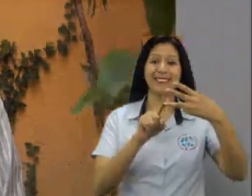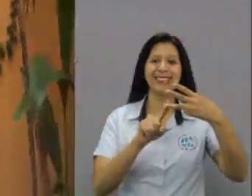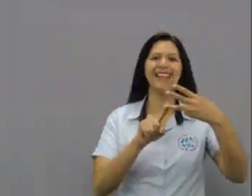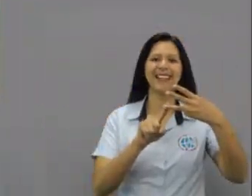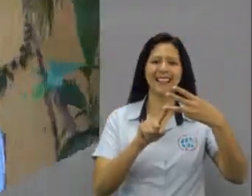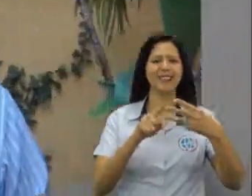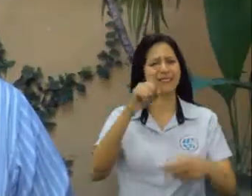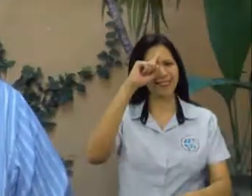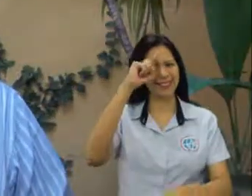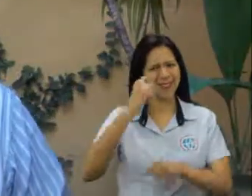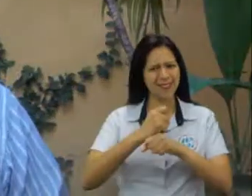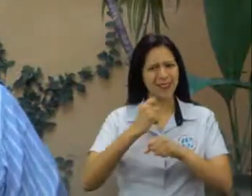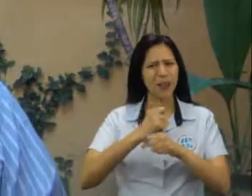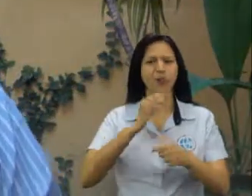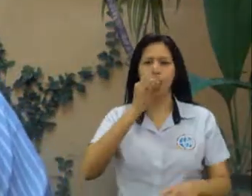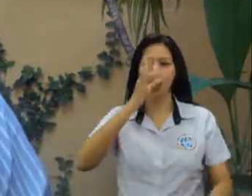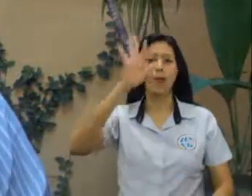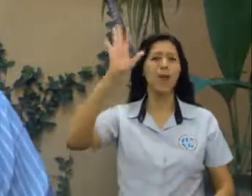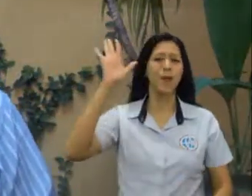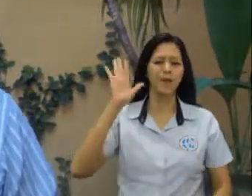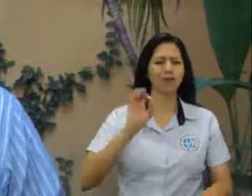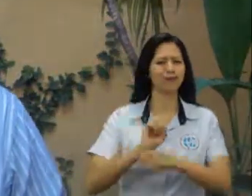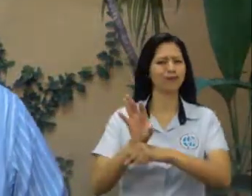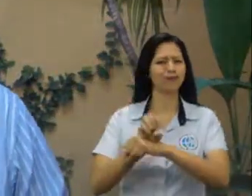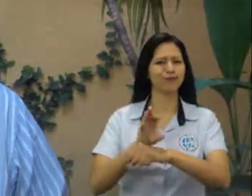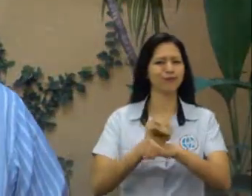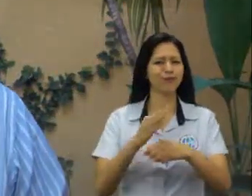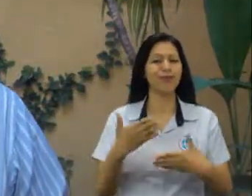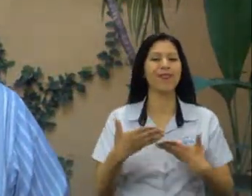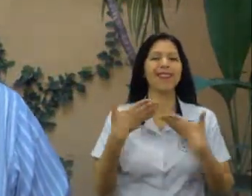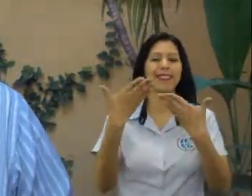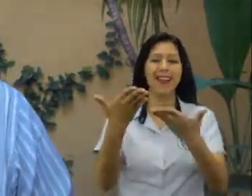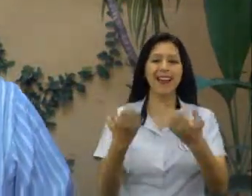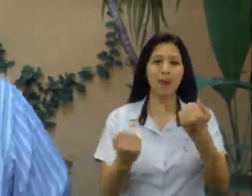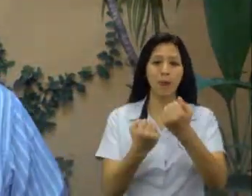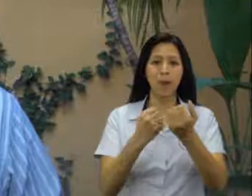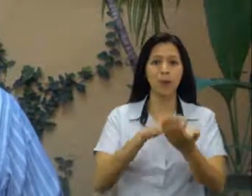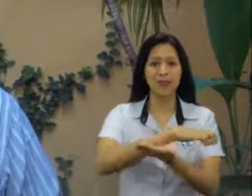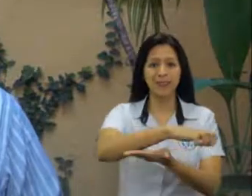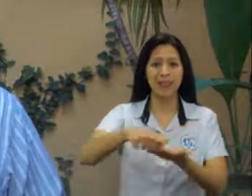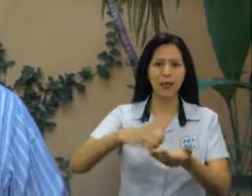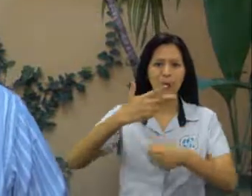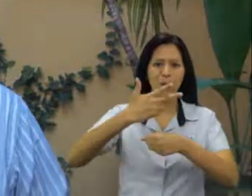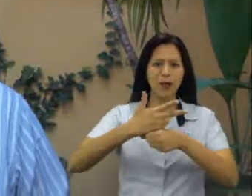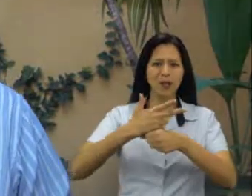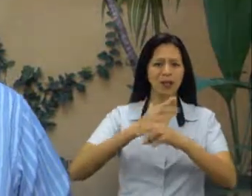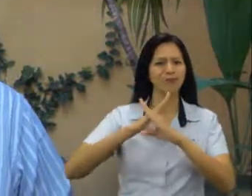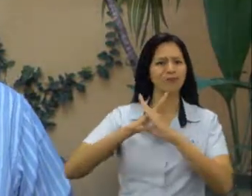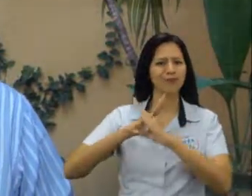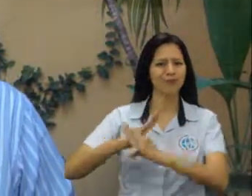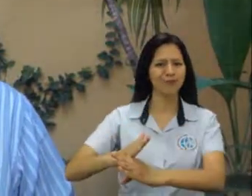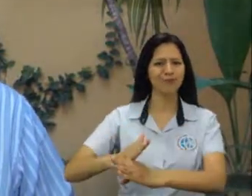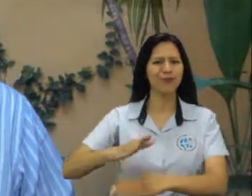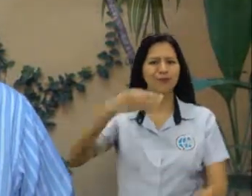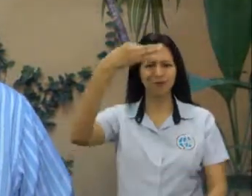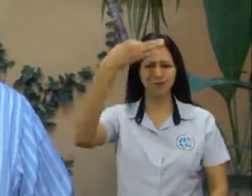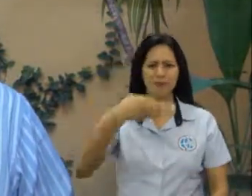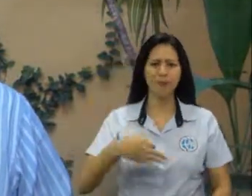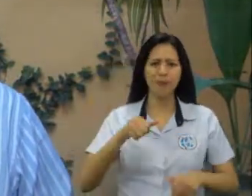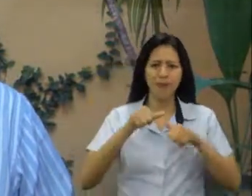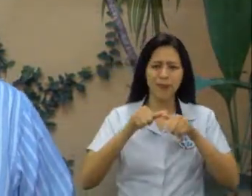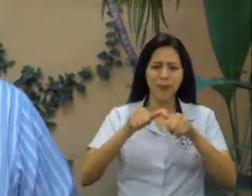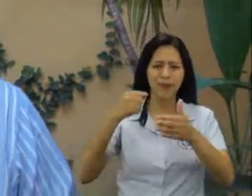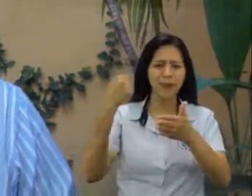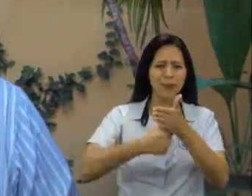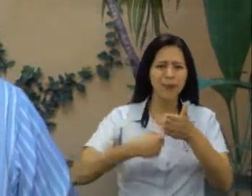internacionales. Número 3. Implementación y cumplimiento de las recomendaciones dadas